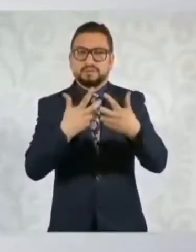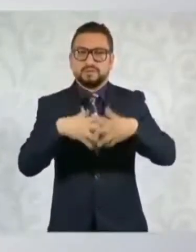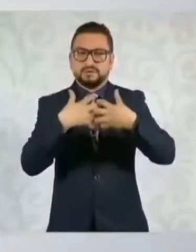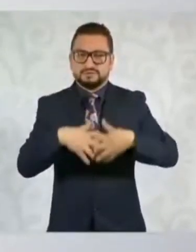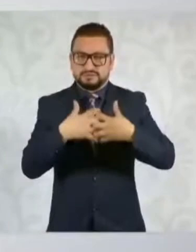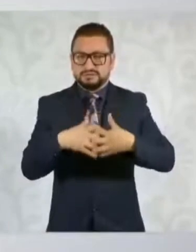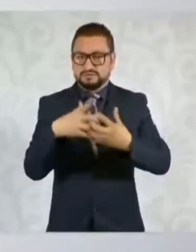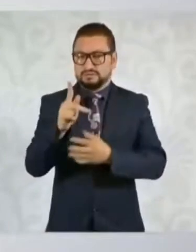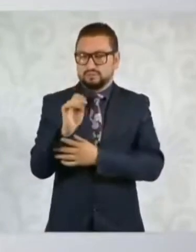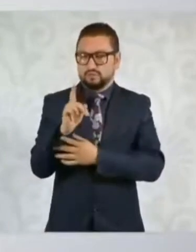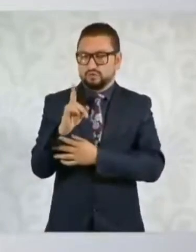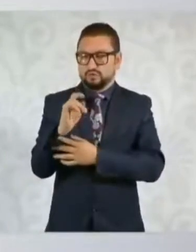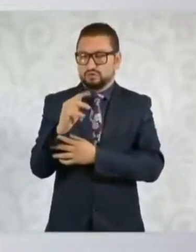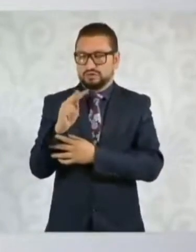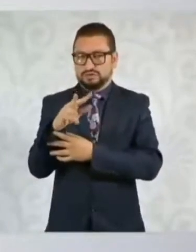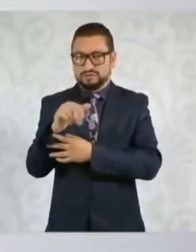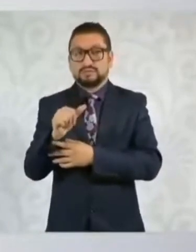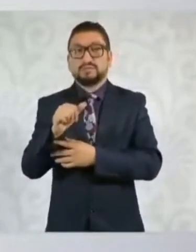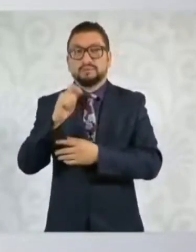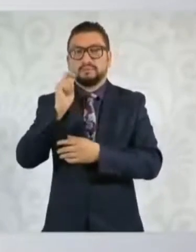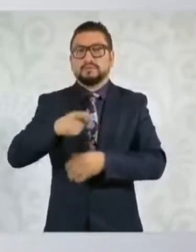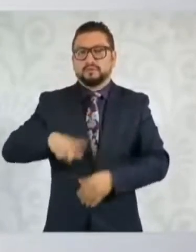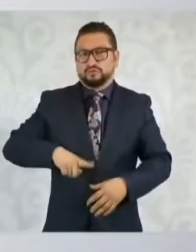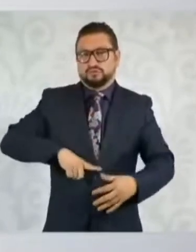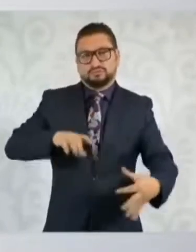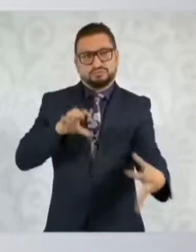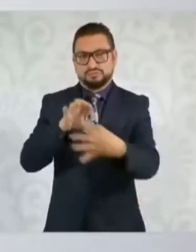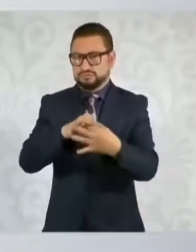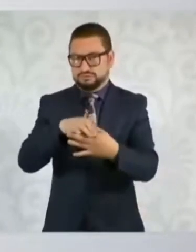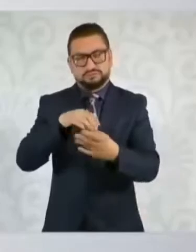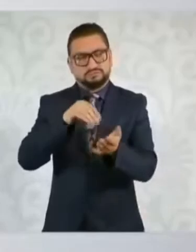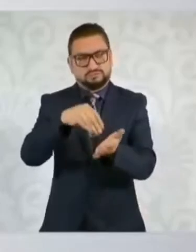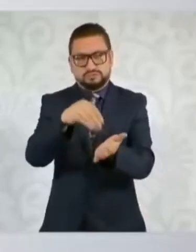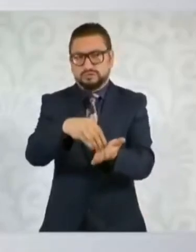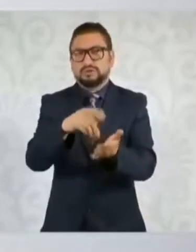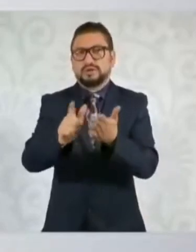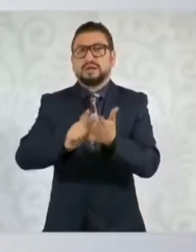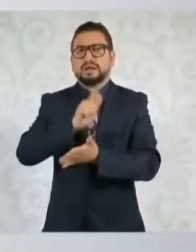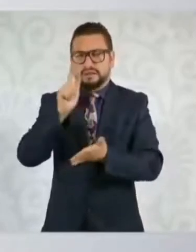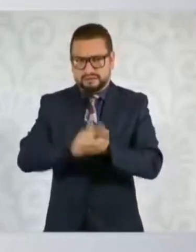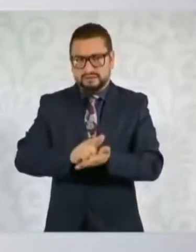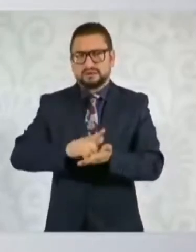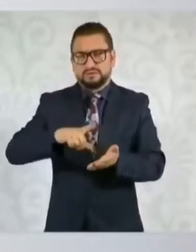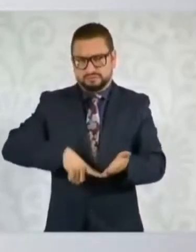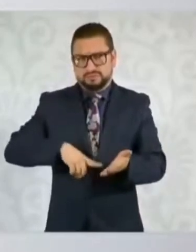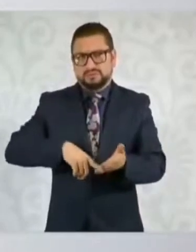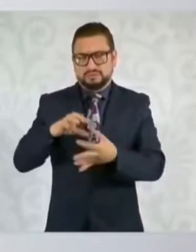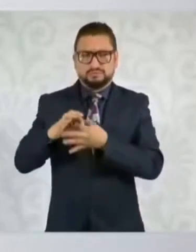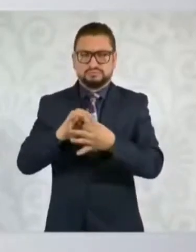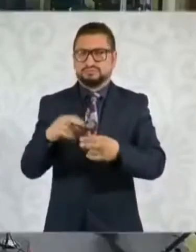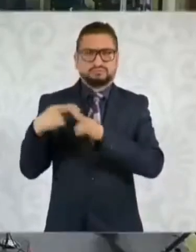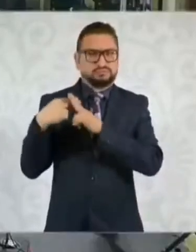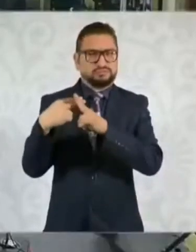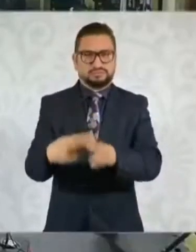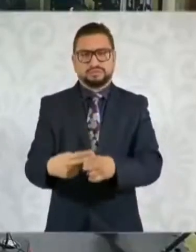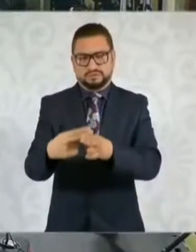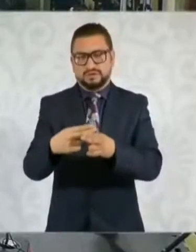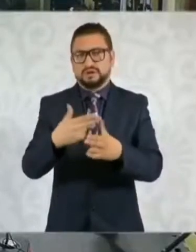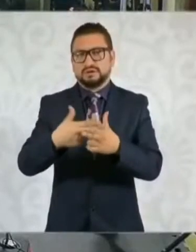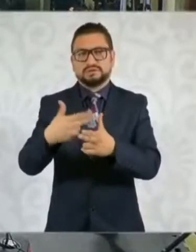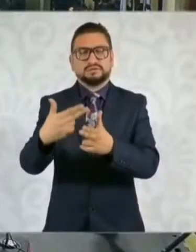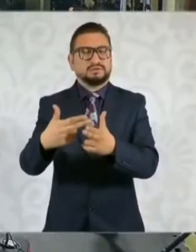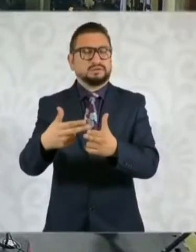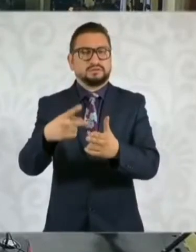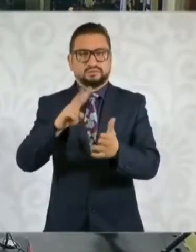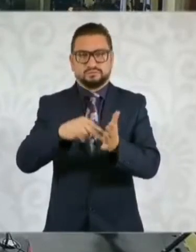pero sigue siendo parte de la administración pública y se rige por leyes públicas hasta este momento, hasta antes de la reforma del